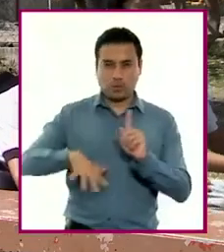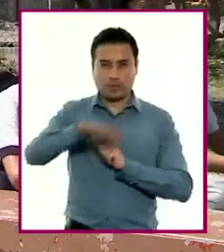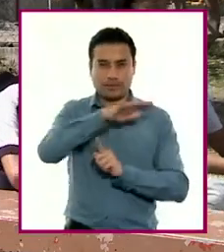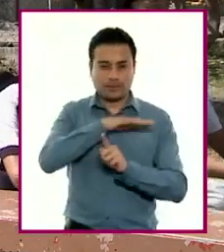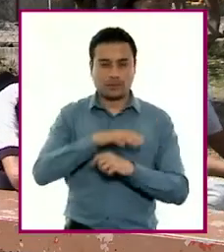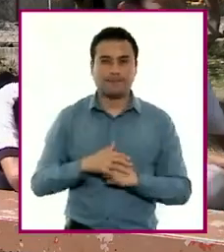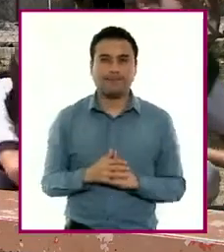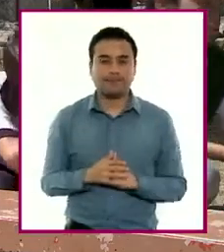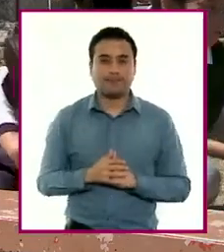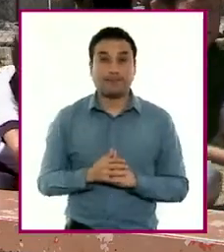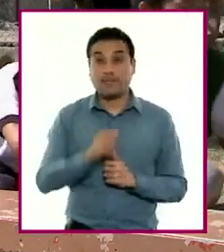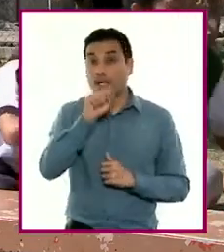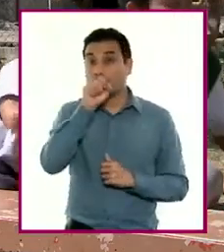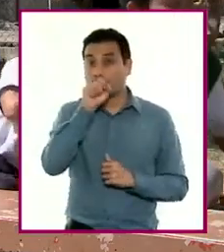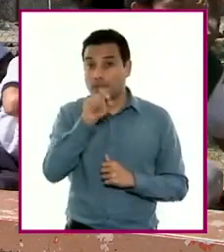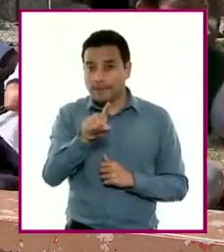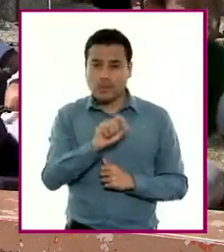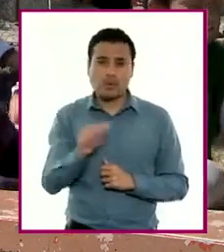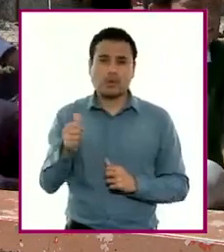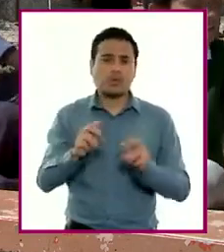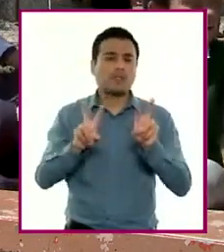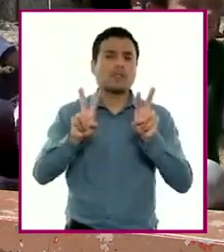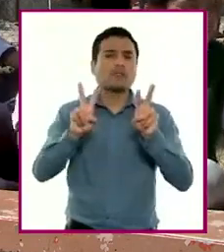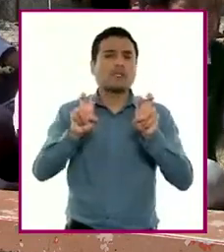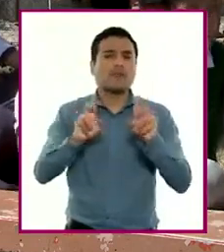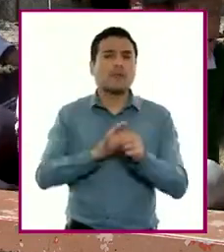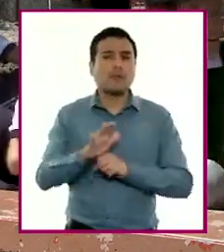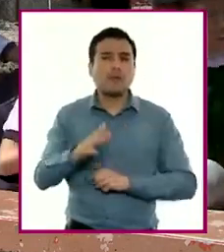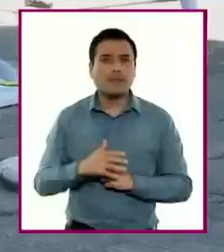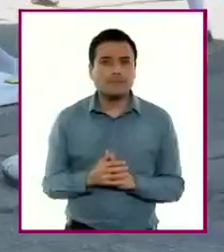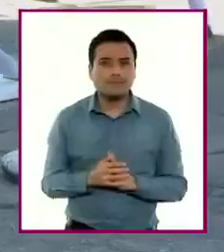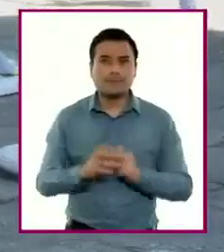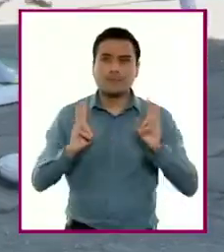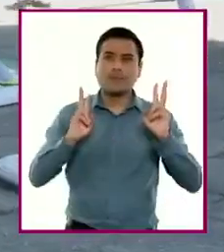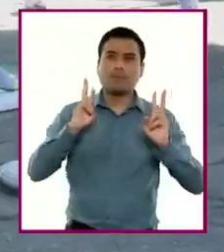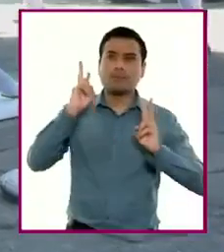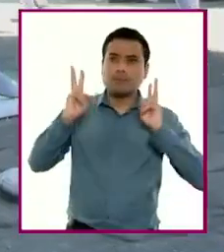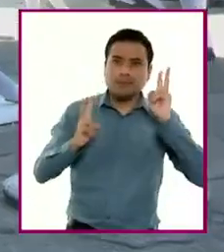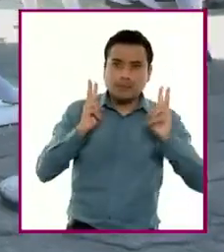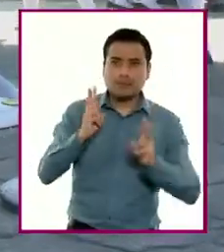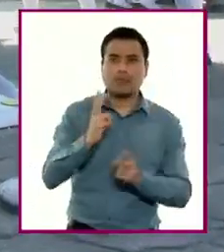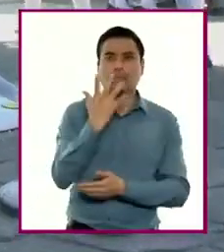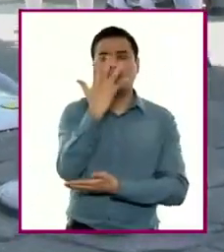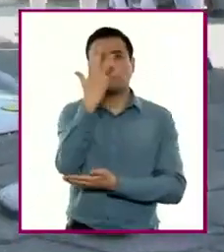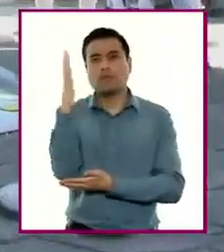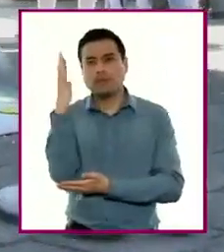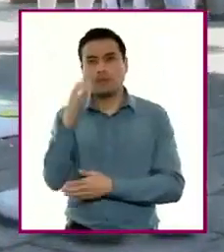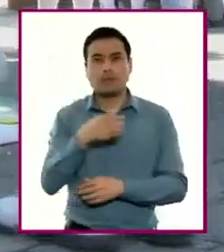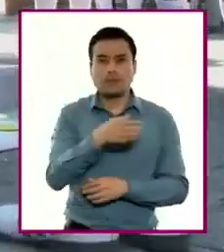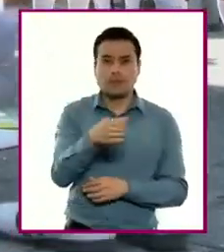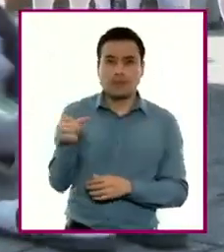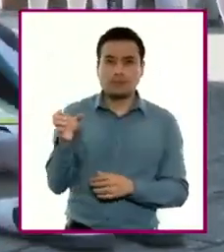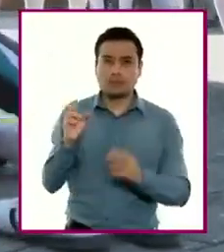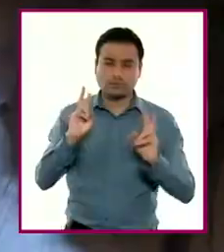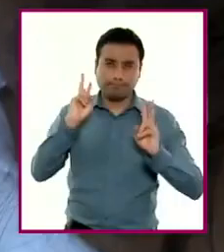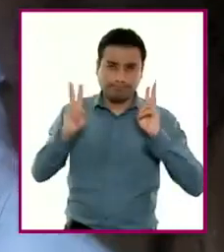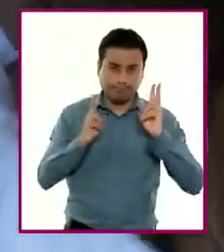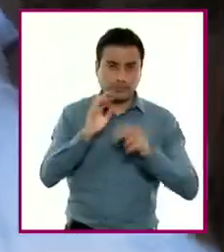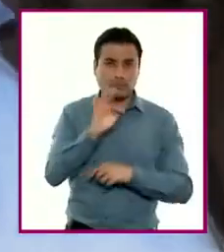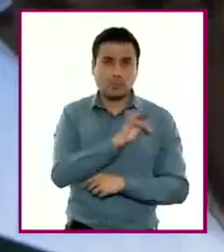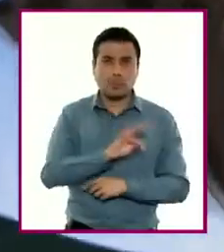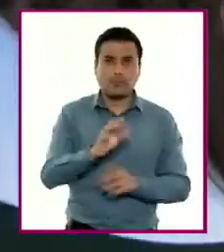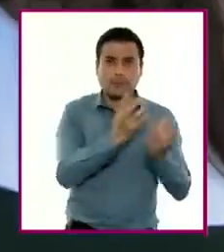Otras actividades que pueden ayudar a establecer vínculos con las matemáticas son las visitas al jardín escolar o al campo